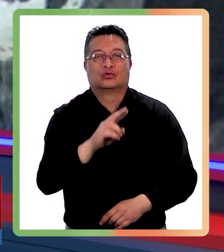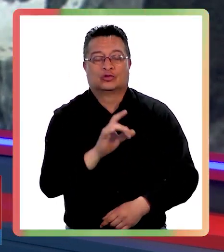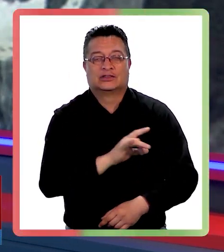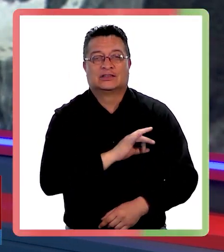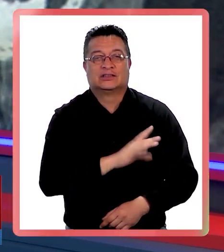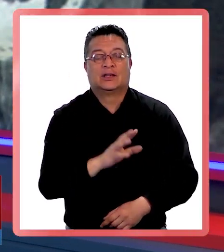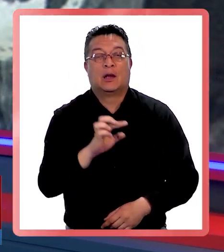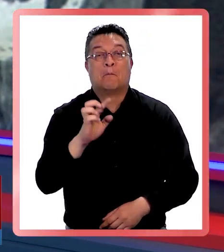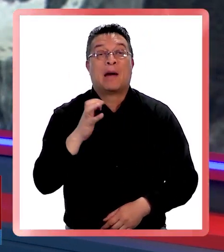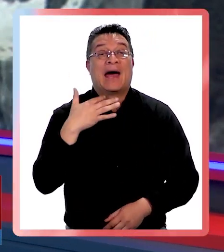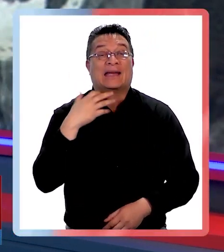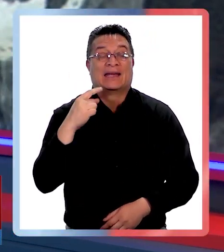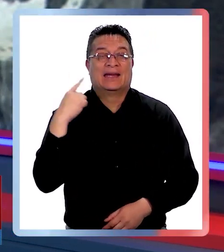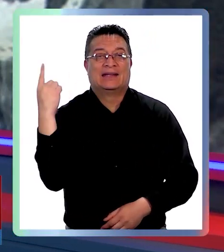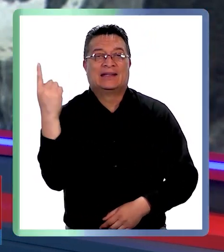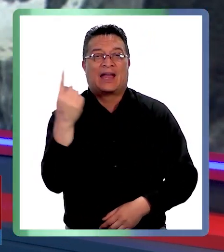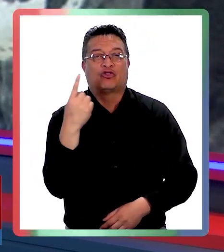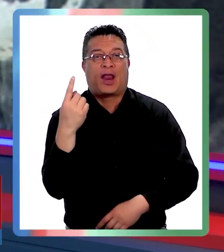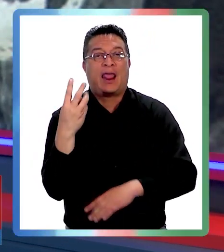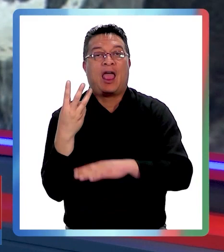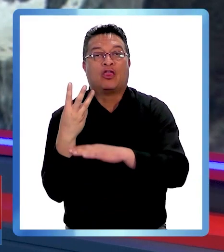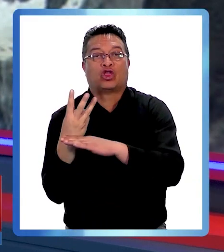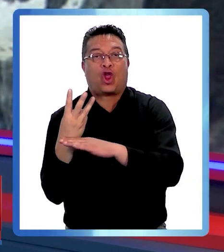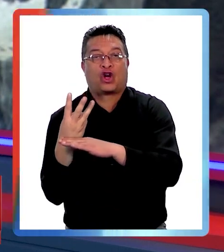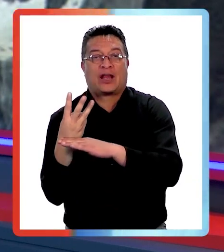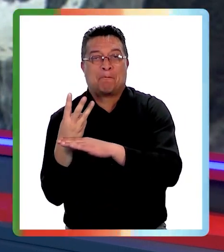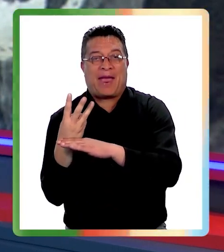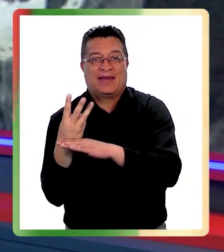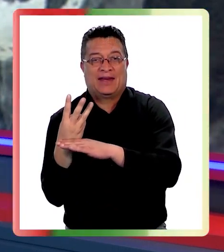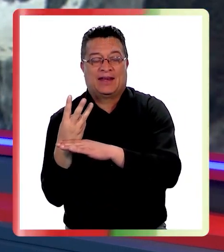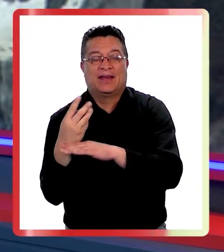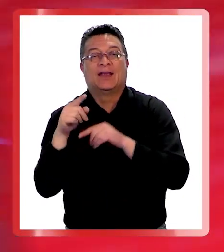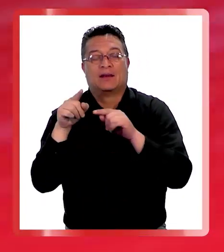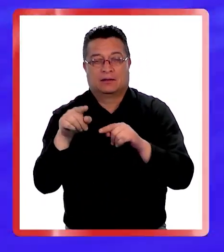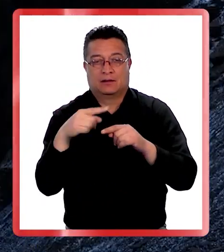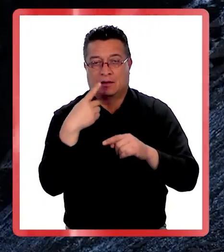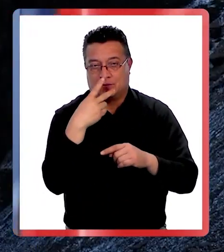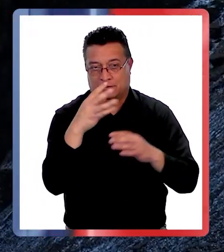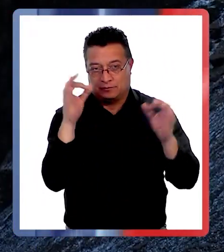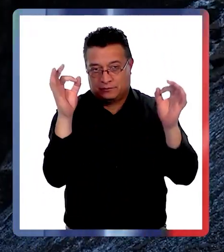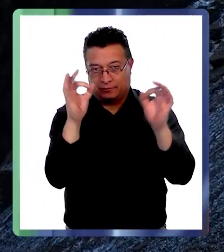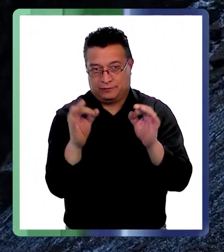Hablamos del Parque Nacional Torres del Paine y TV Patagonia con todos los detalles.